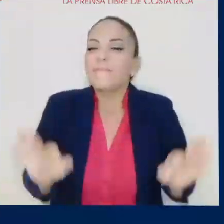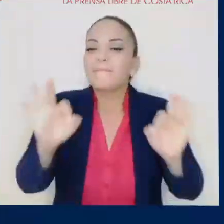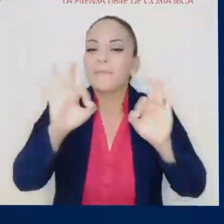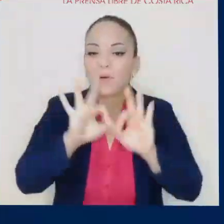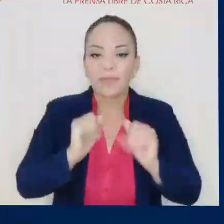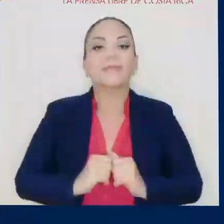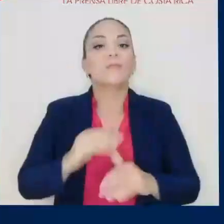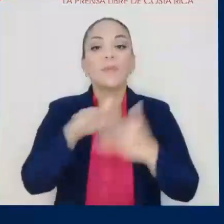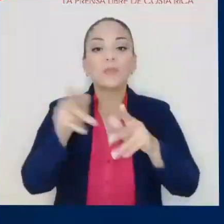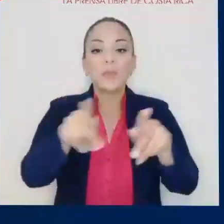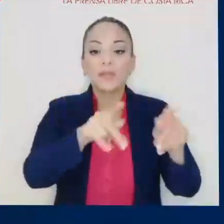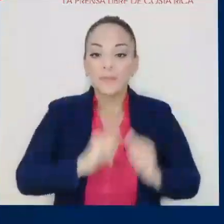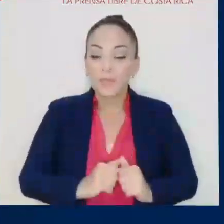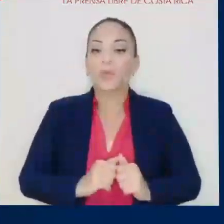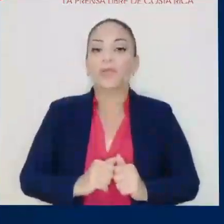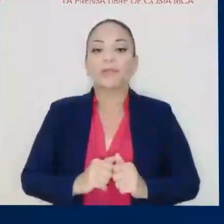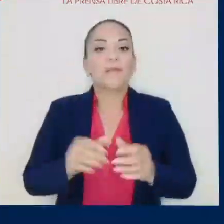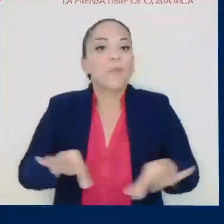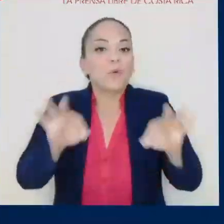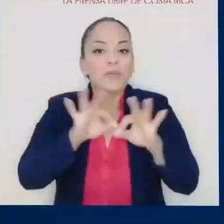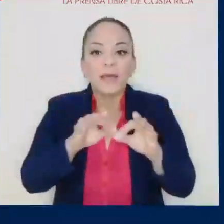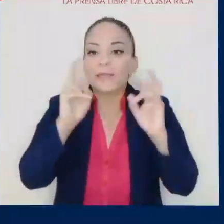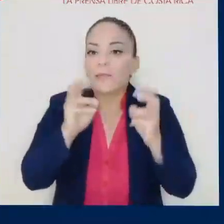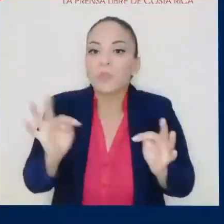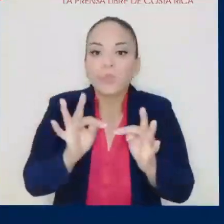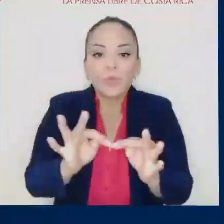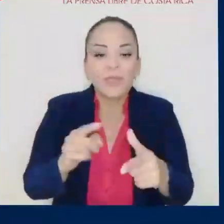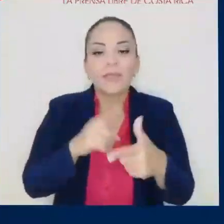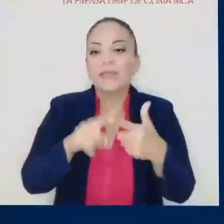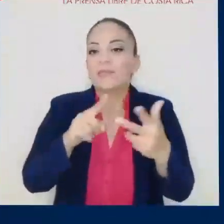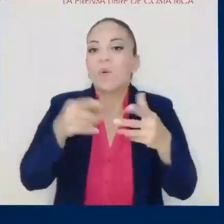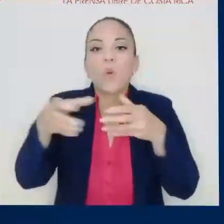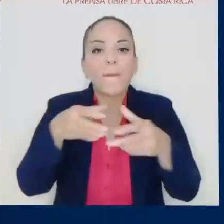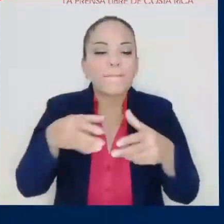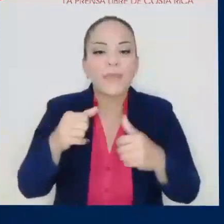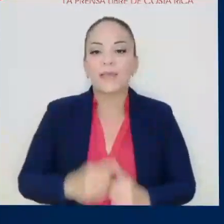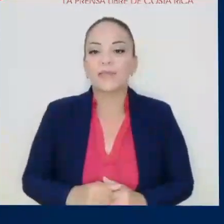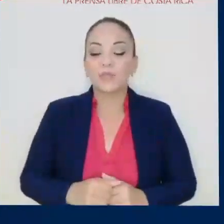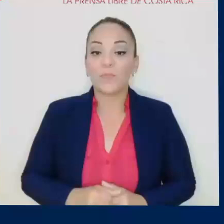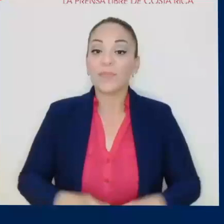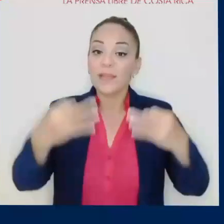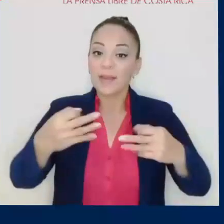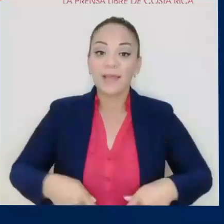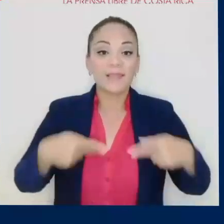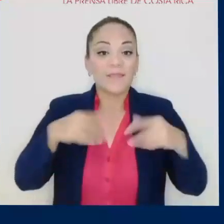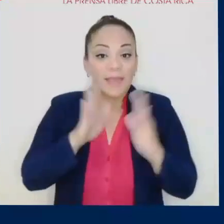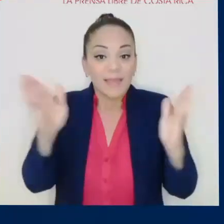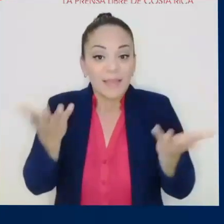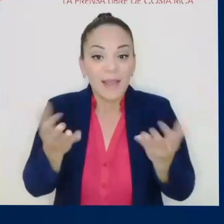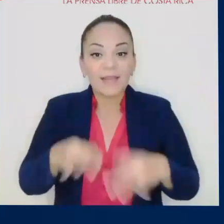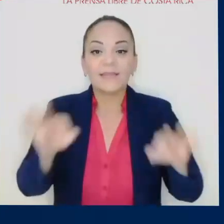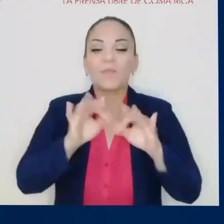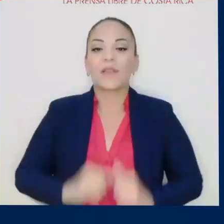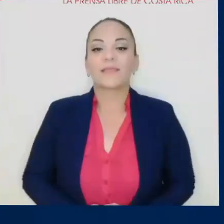importantísimo para los ciudadanos, para el turismo, para el comercio. La calidad de vida en